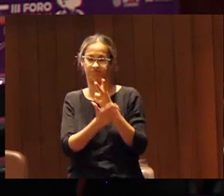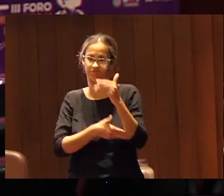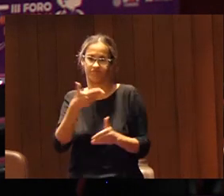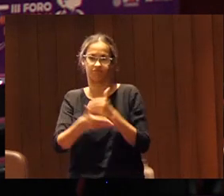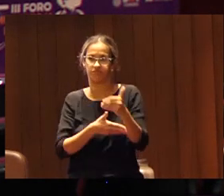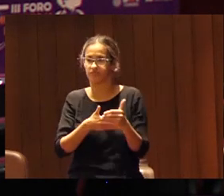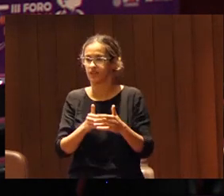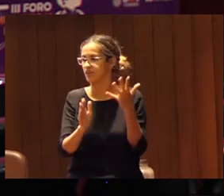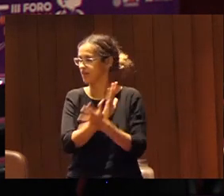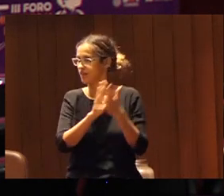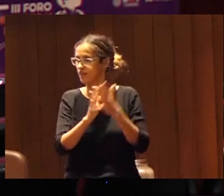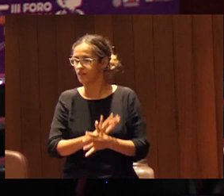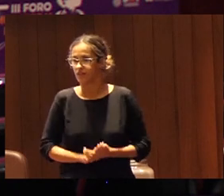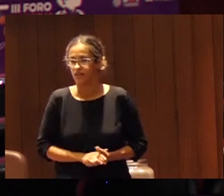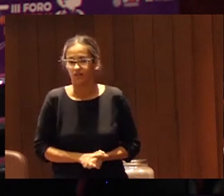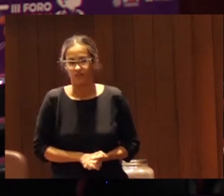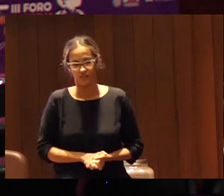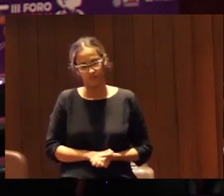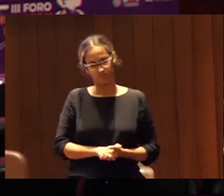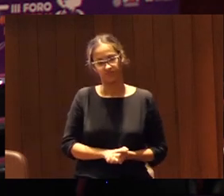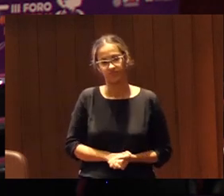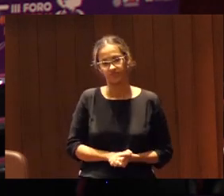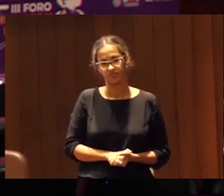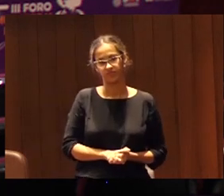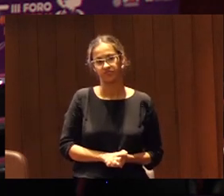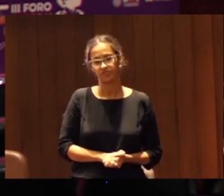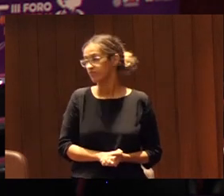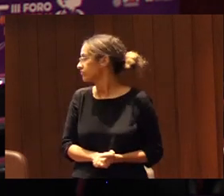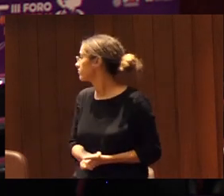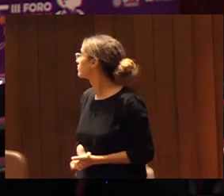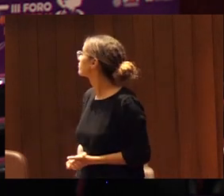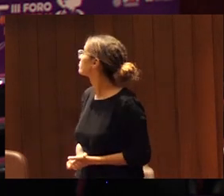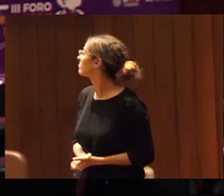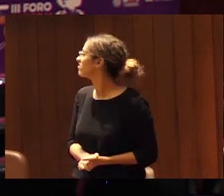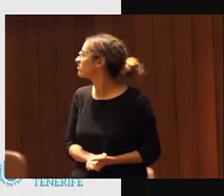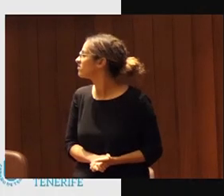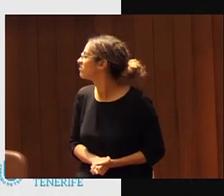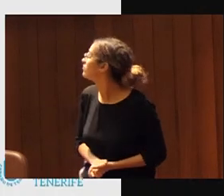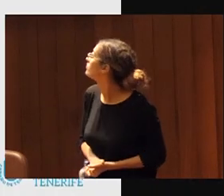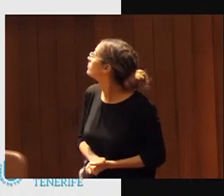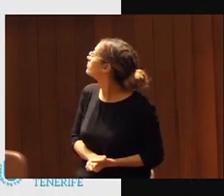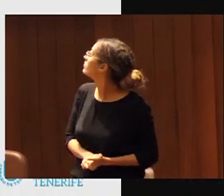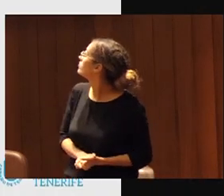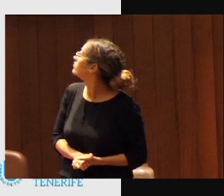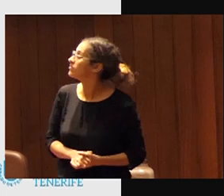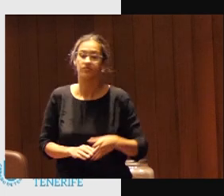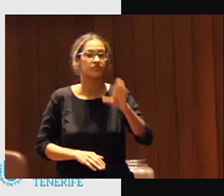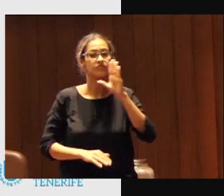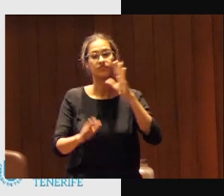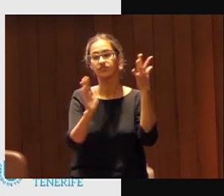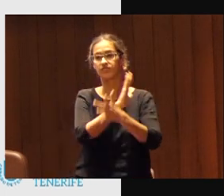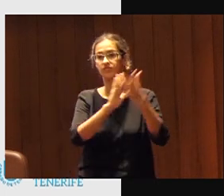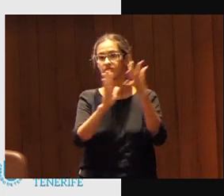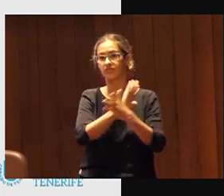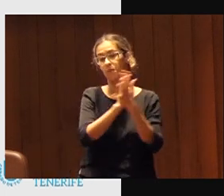citar ¿se ha bloqueado esto? no bueno Cáster Semenia ¿vale? lo he comentado antes pero toda